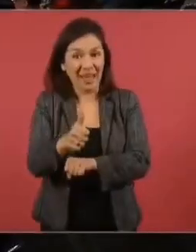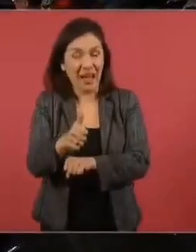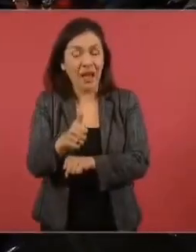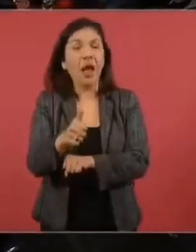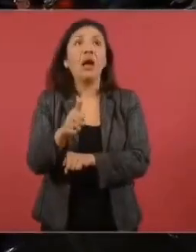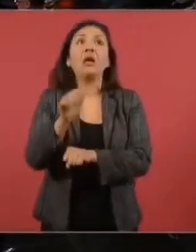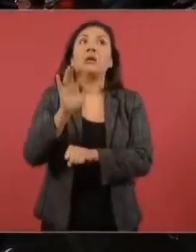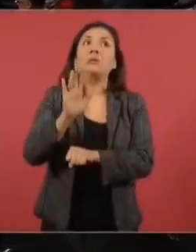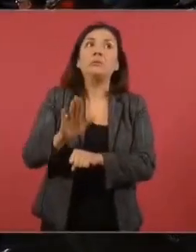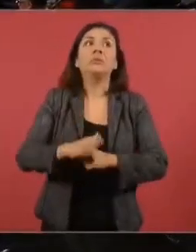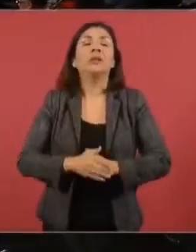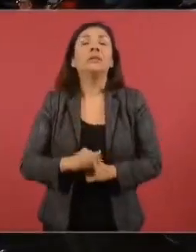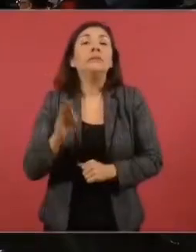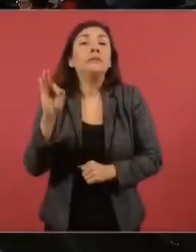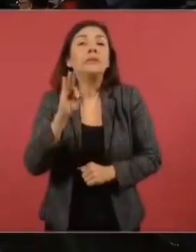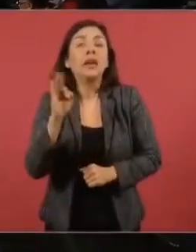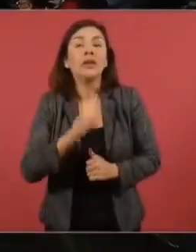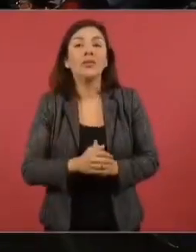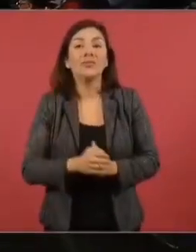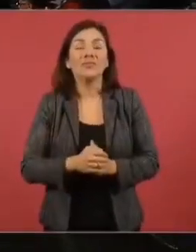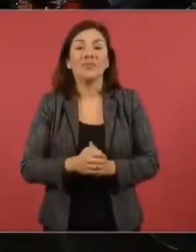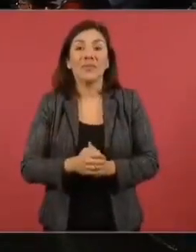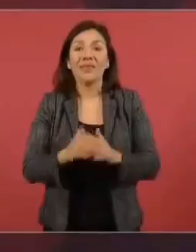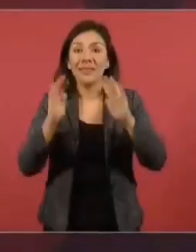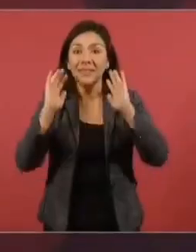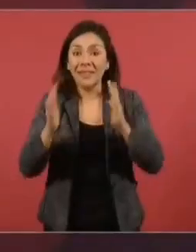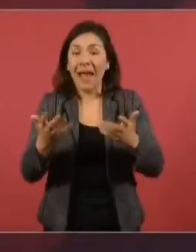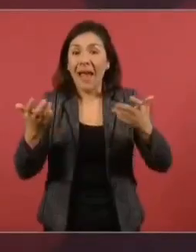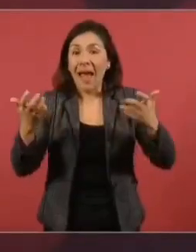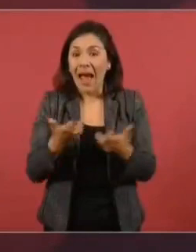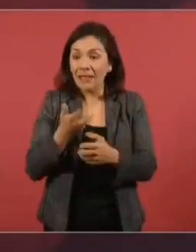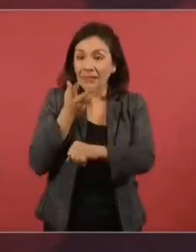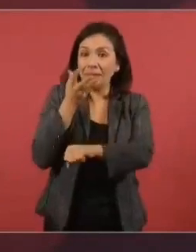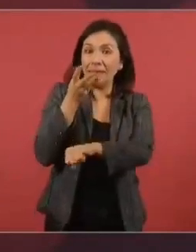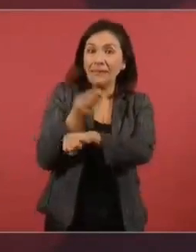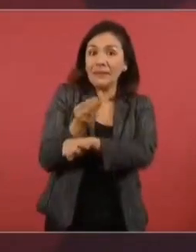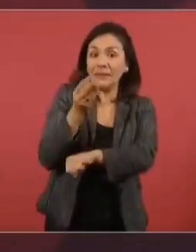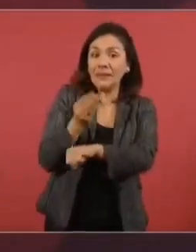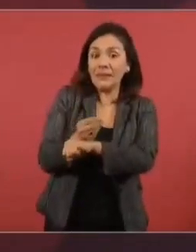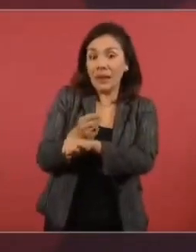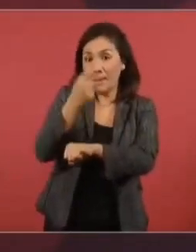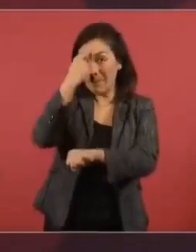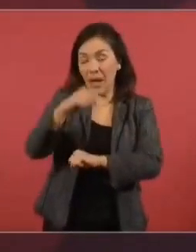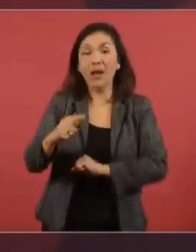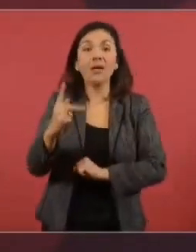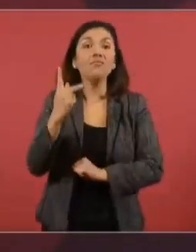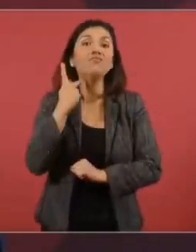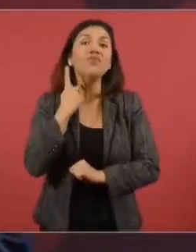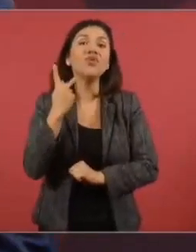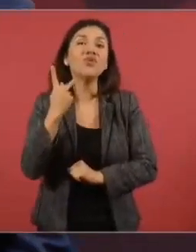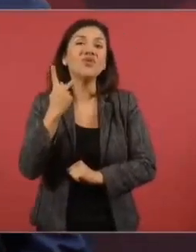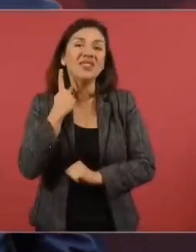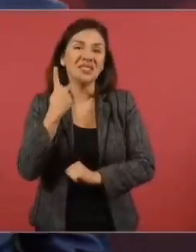se hubiese aplicado la política